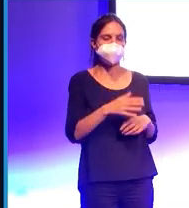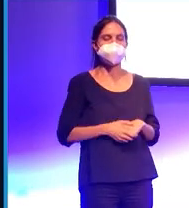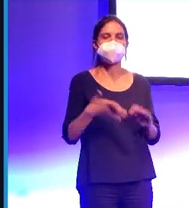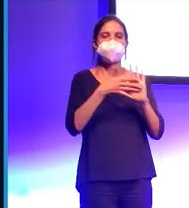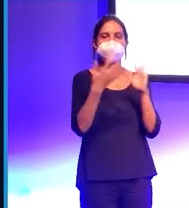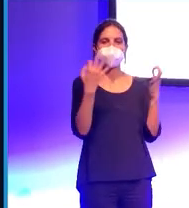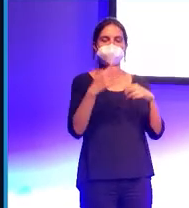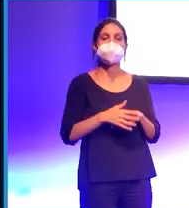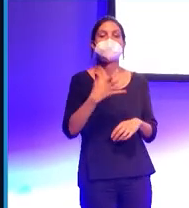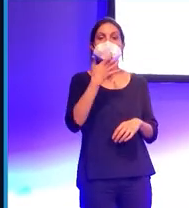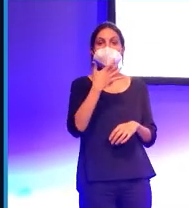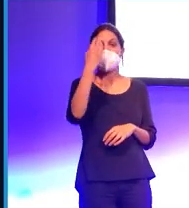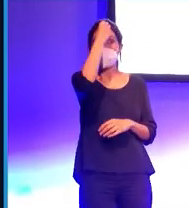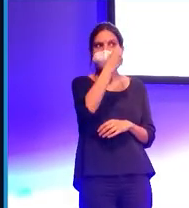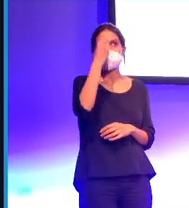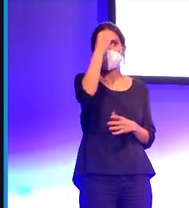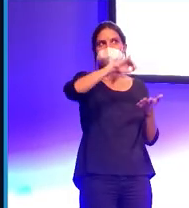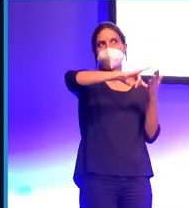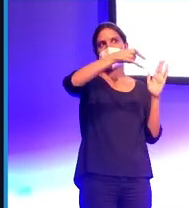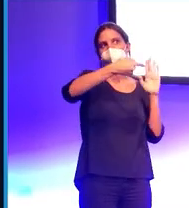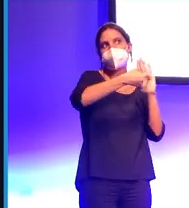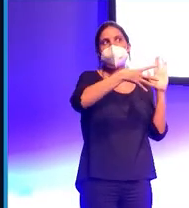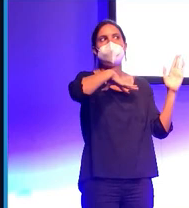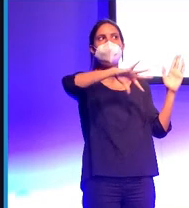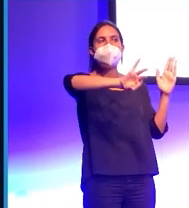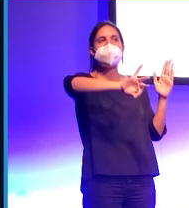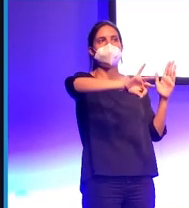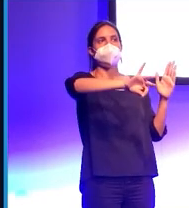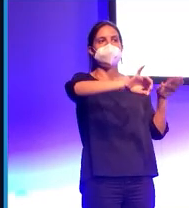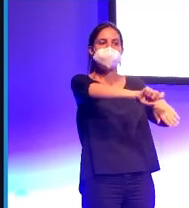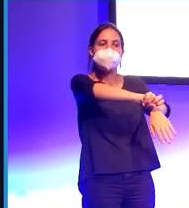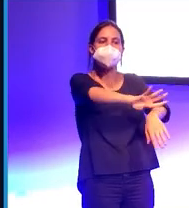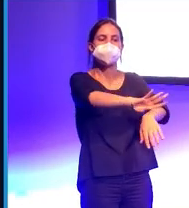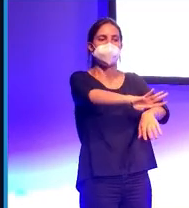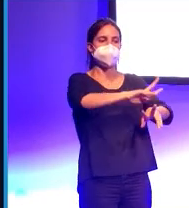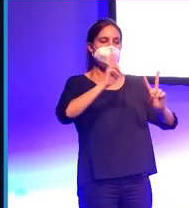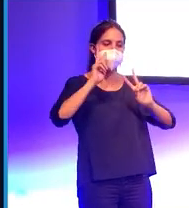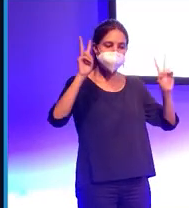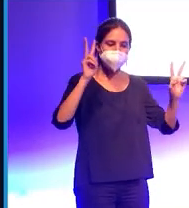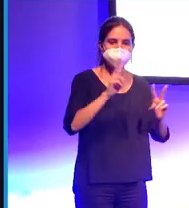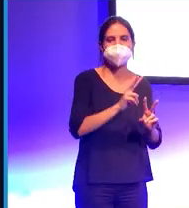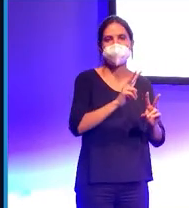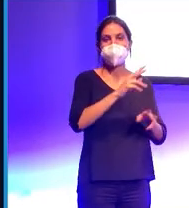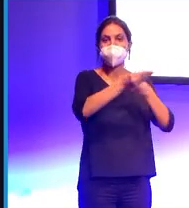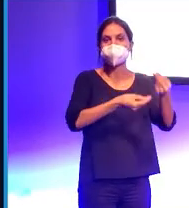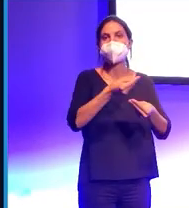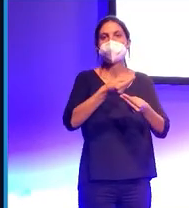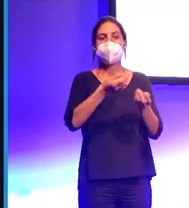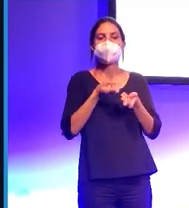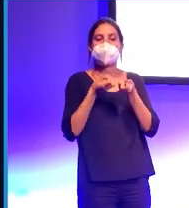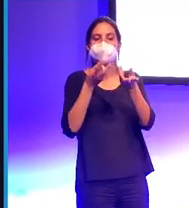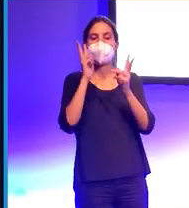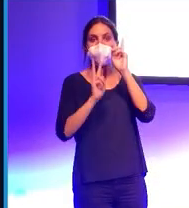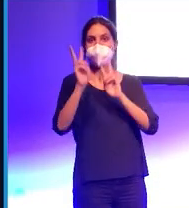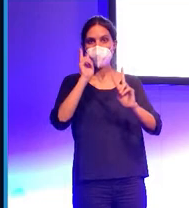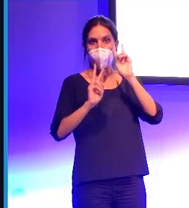Entonces, si pensamos en tecnologías que puedan reconocer emociones basadas en información visual, realmente,